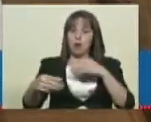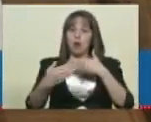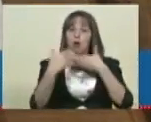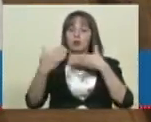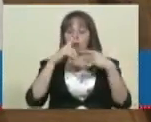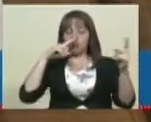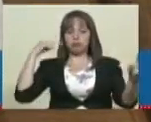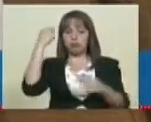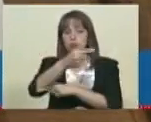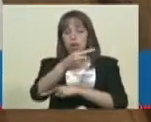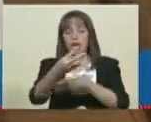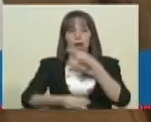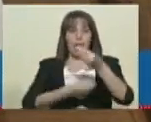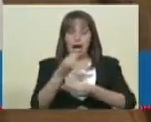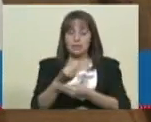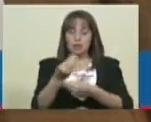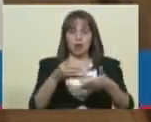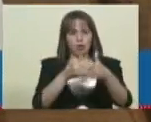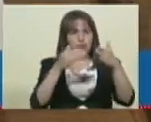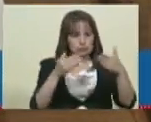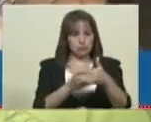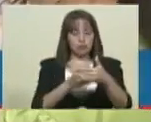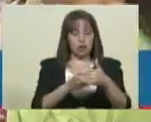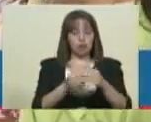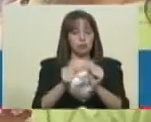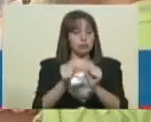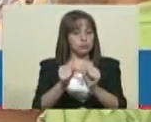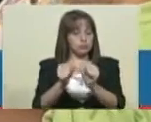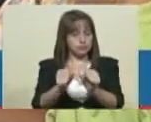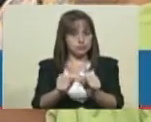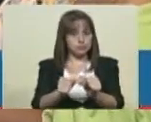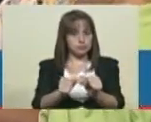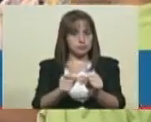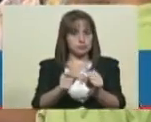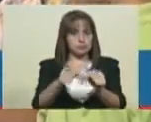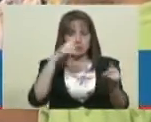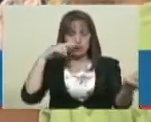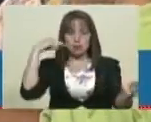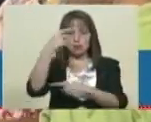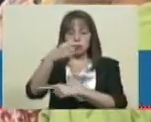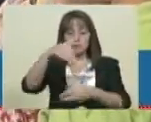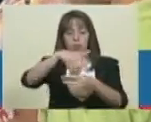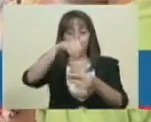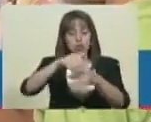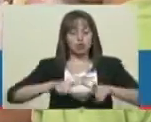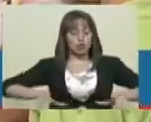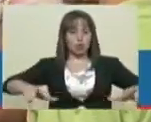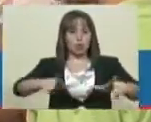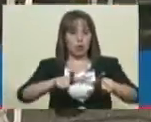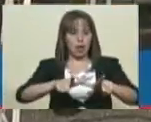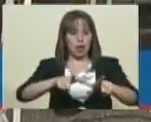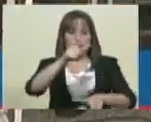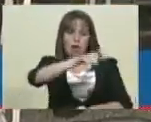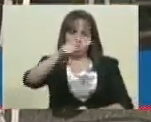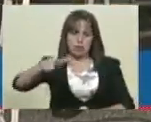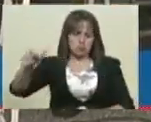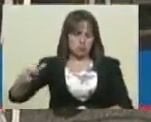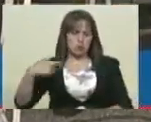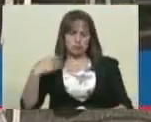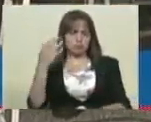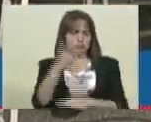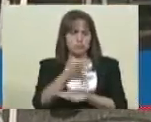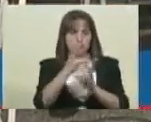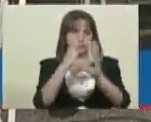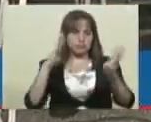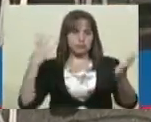han estado intentando ataques y que continúan amenazando a los centros de votación y al electorado en general, decidimos